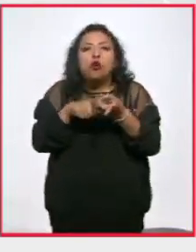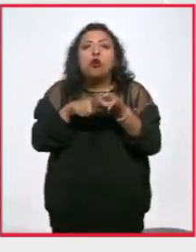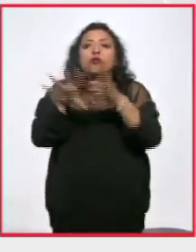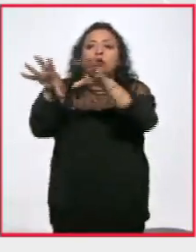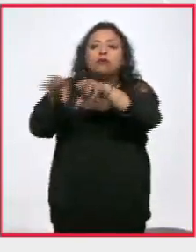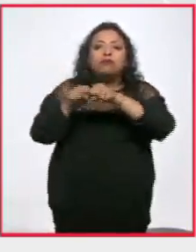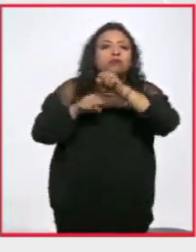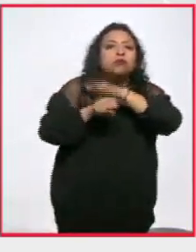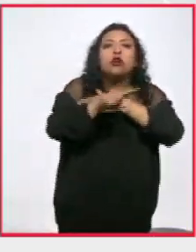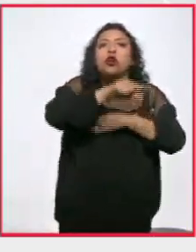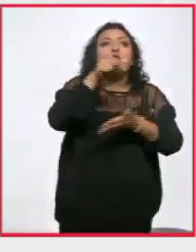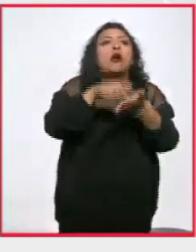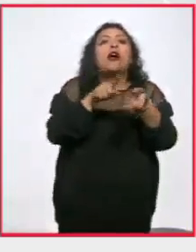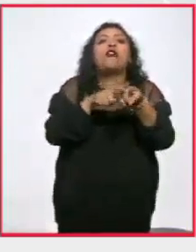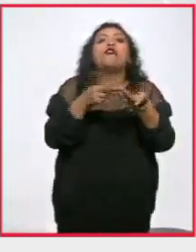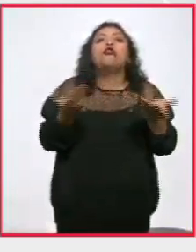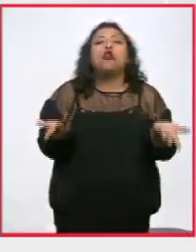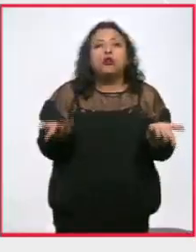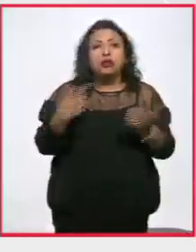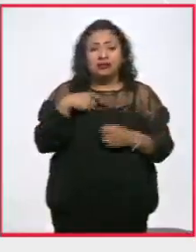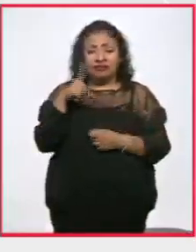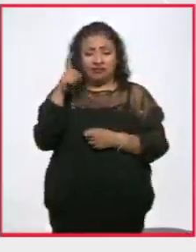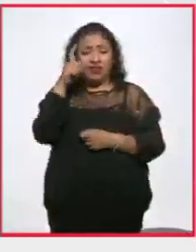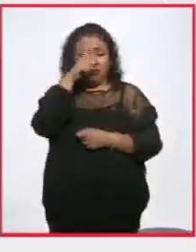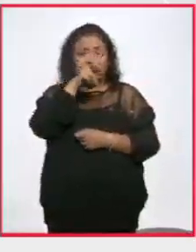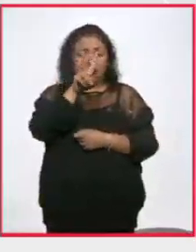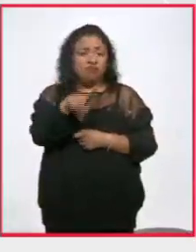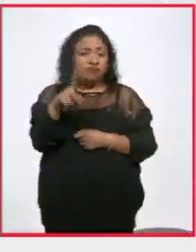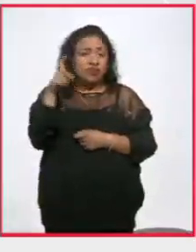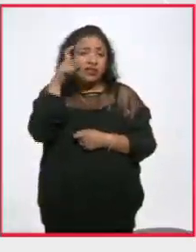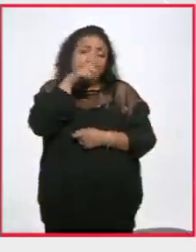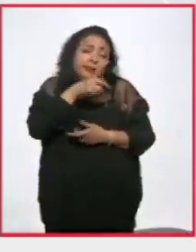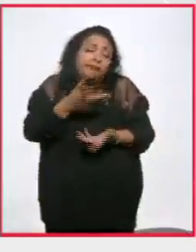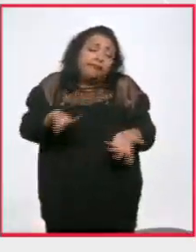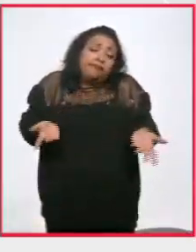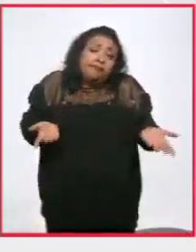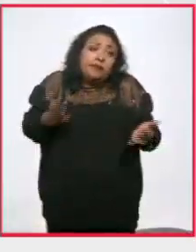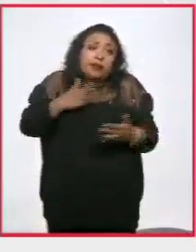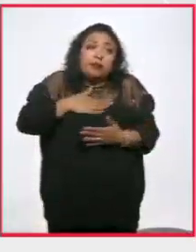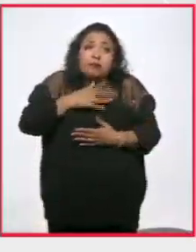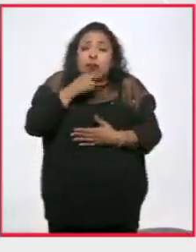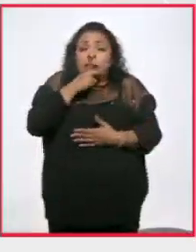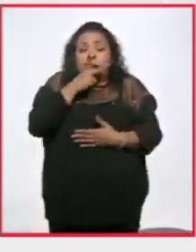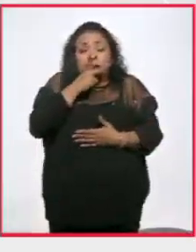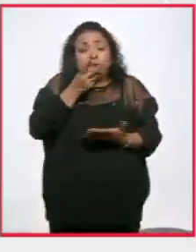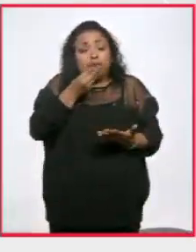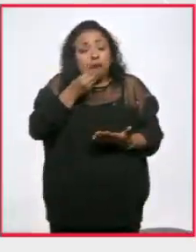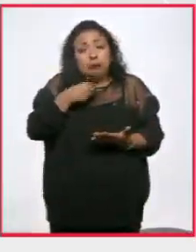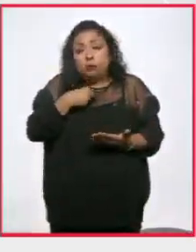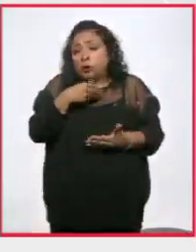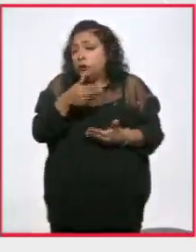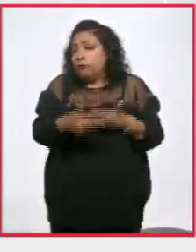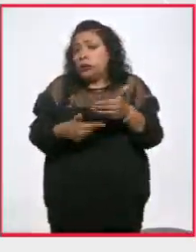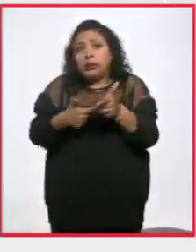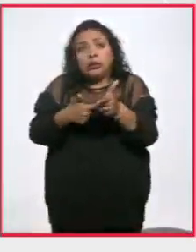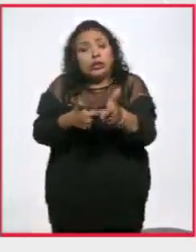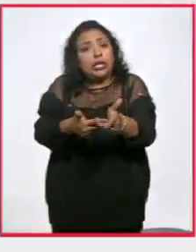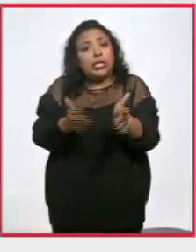dejaron. Es difícil, ¿verdad? Pero bueno, nosotros como padres no nos queda más que seguir adelante, seguir